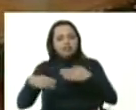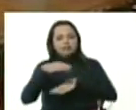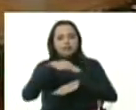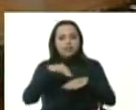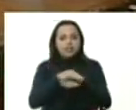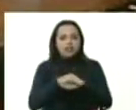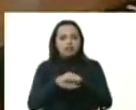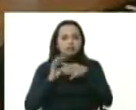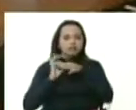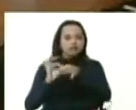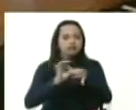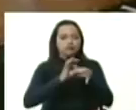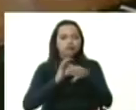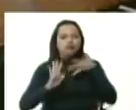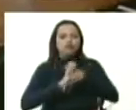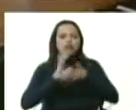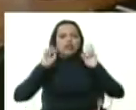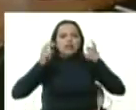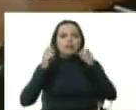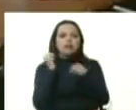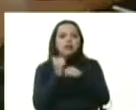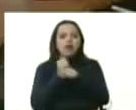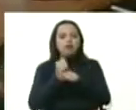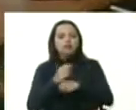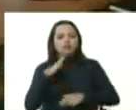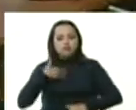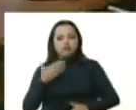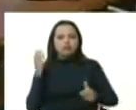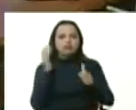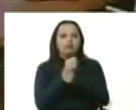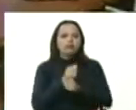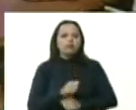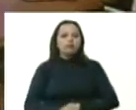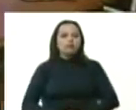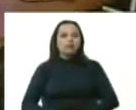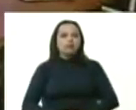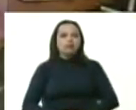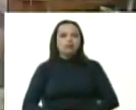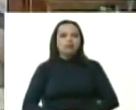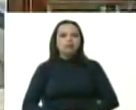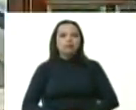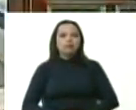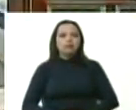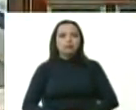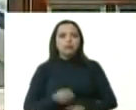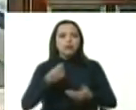vinculados al tema productivo hemos alcanzado correcto firmado